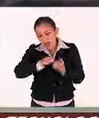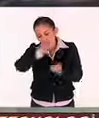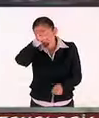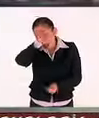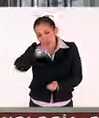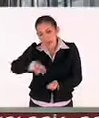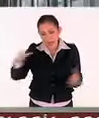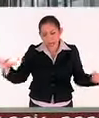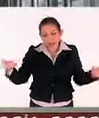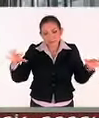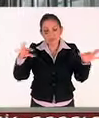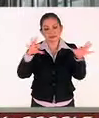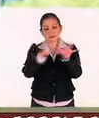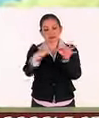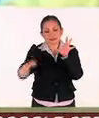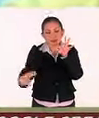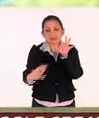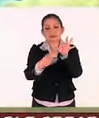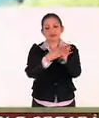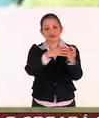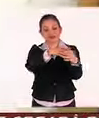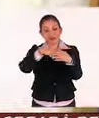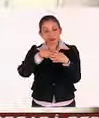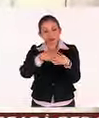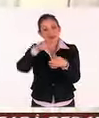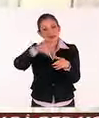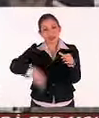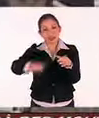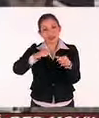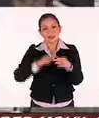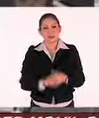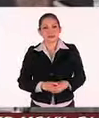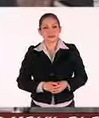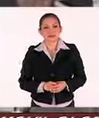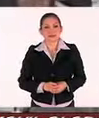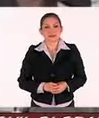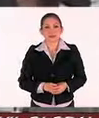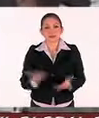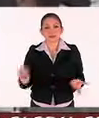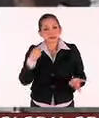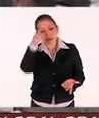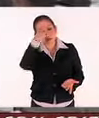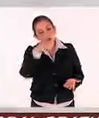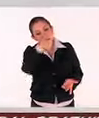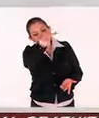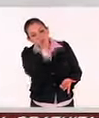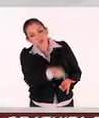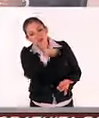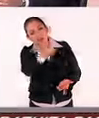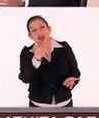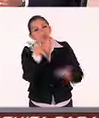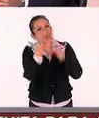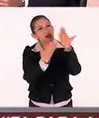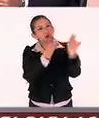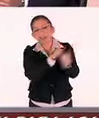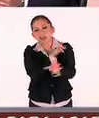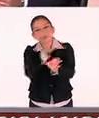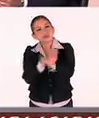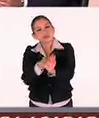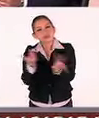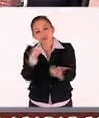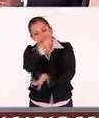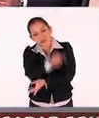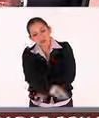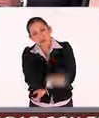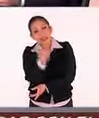este triángulo de cuestiones relacionadas con los sistemas biomédicos. Y hablando del perfil del estudiante, ¿cómo debe ser